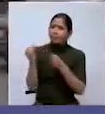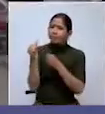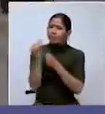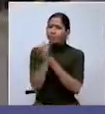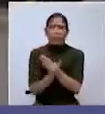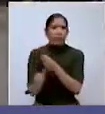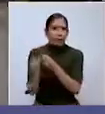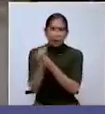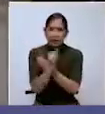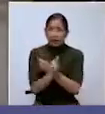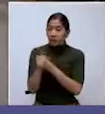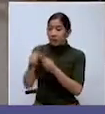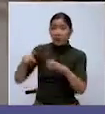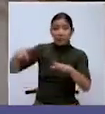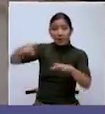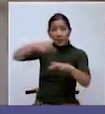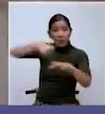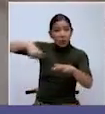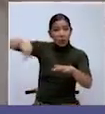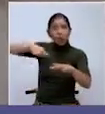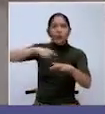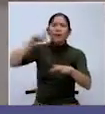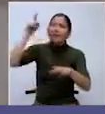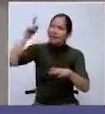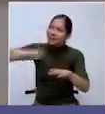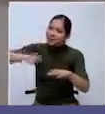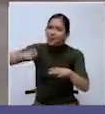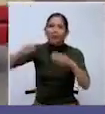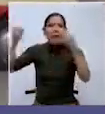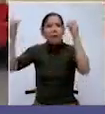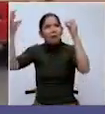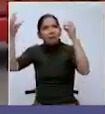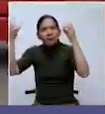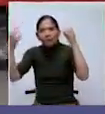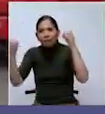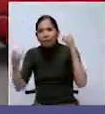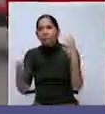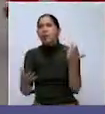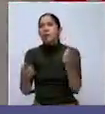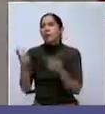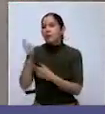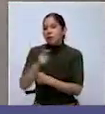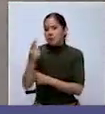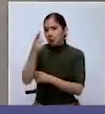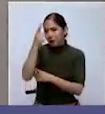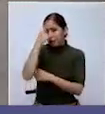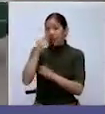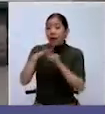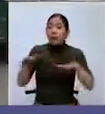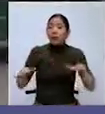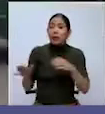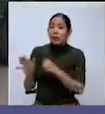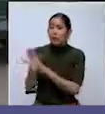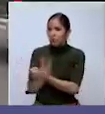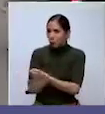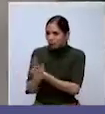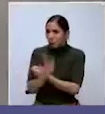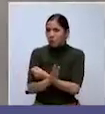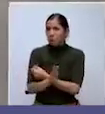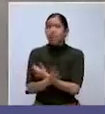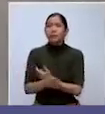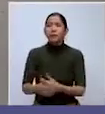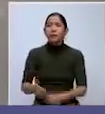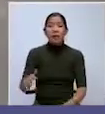Esta rotonda necesitamos señalización para seguridad de los niños. Hay muchos